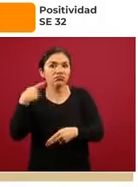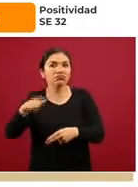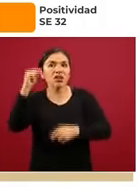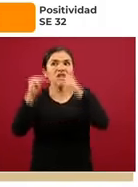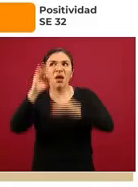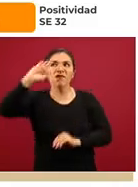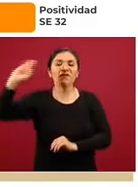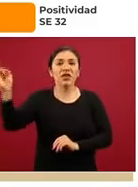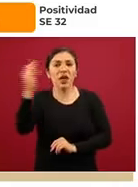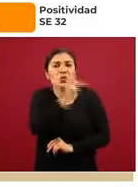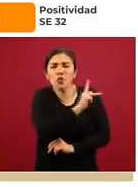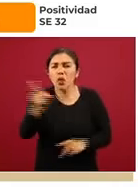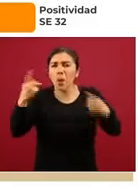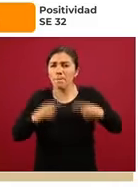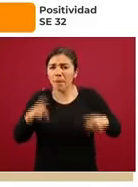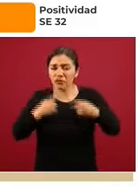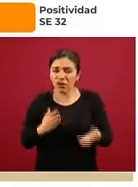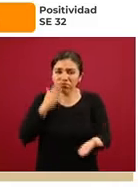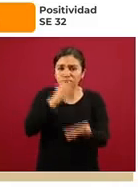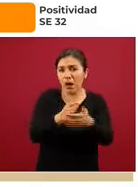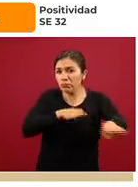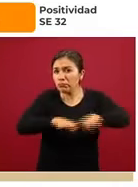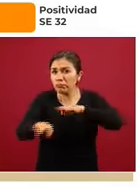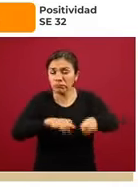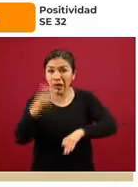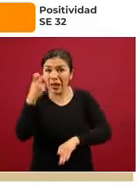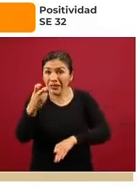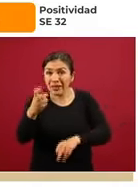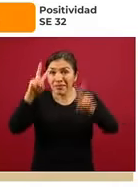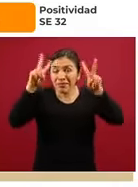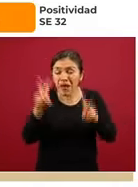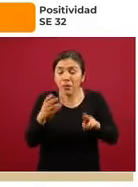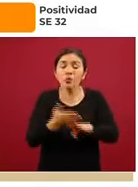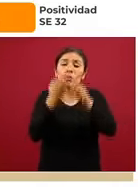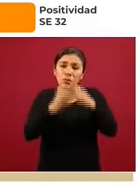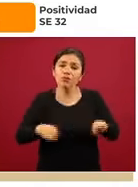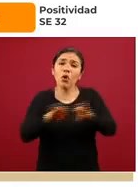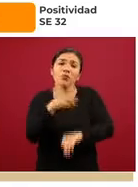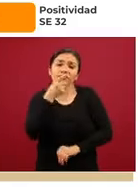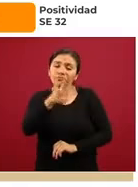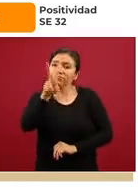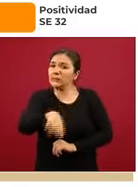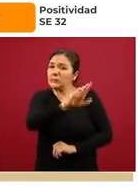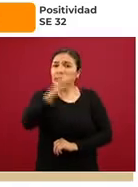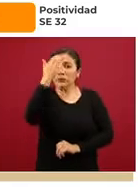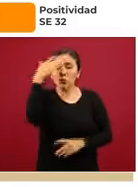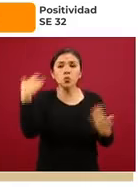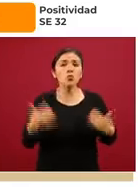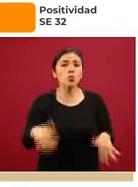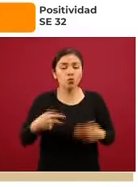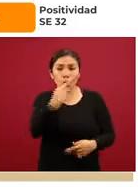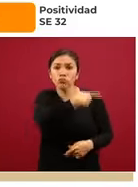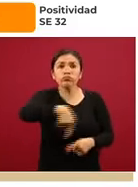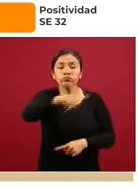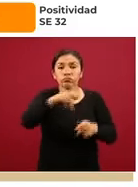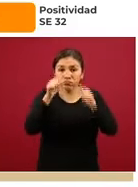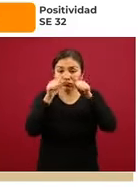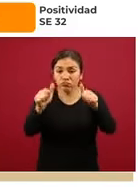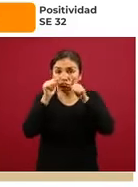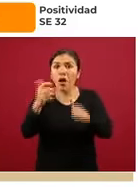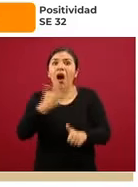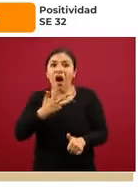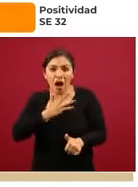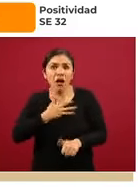federal. Todo el personal que participa en todo el evento de COVID-19, pues es importante reconocer que para su atención está